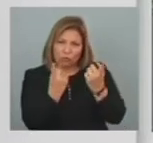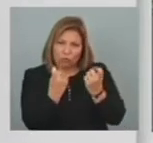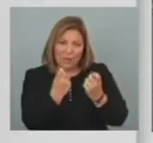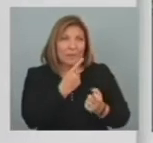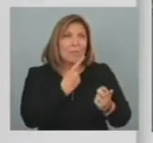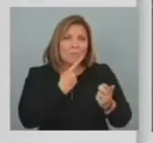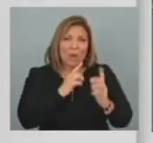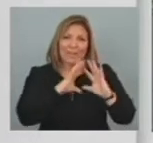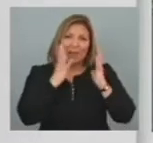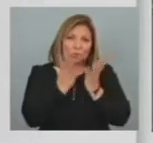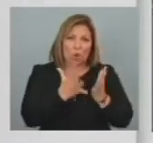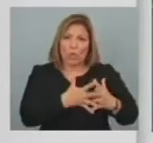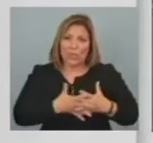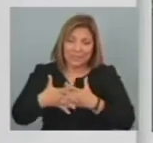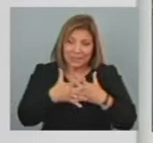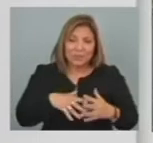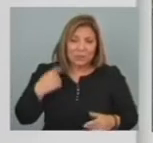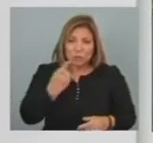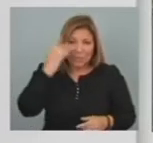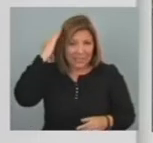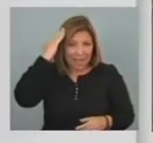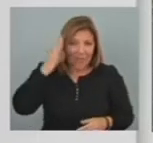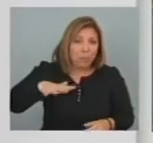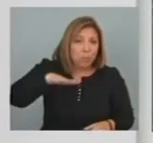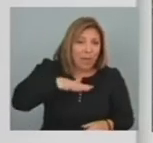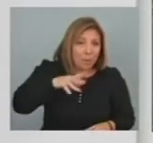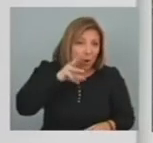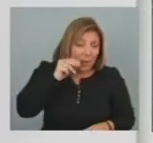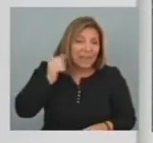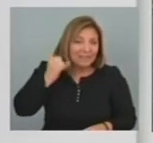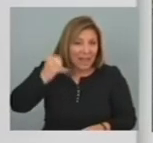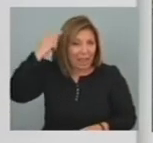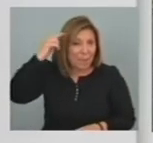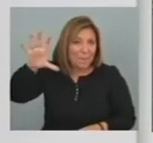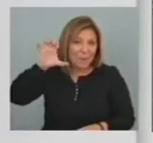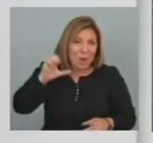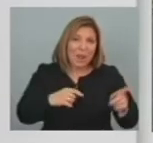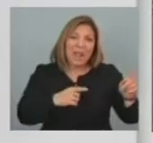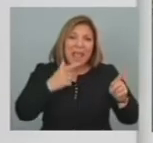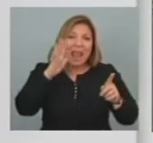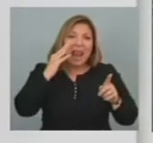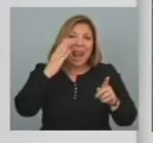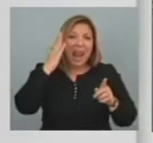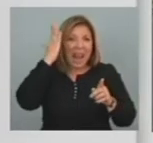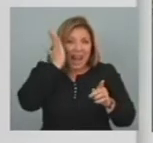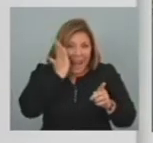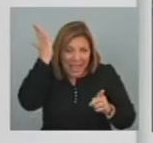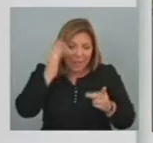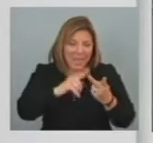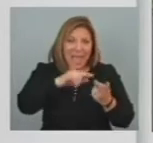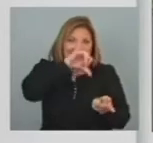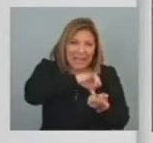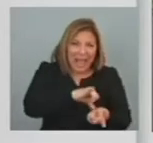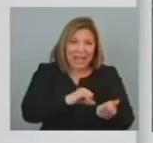políticas Todos sabemos que el pueblo sirio todavía tiene en la memoria Lo que pasó en Libia y lo que pasó en Irak Y la